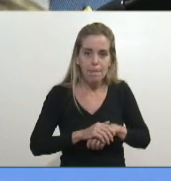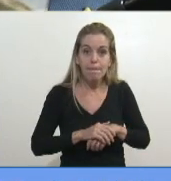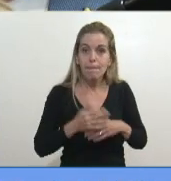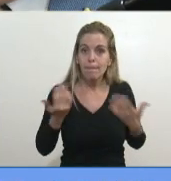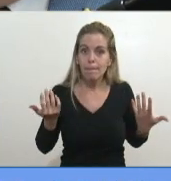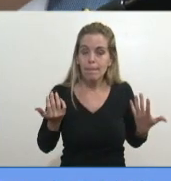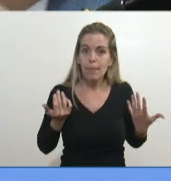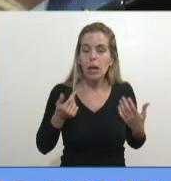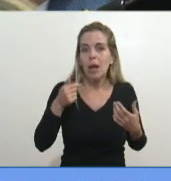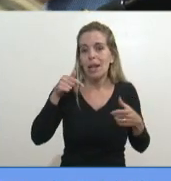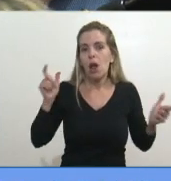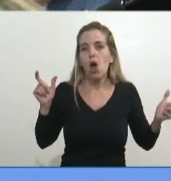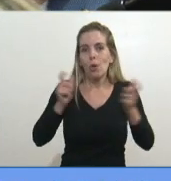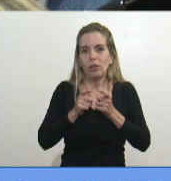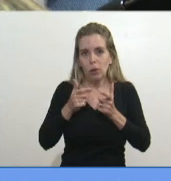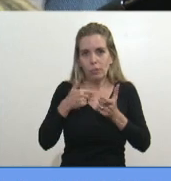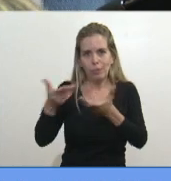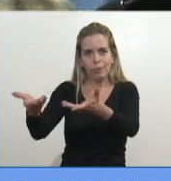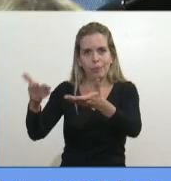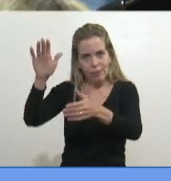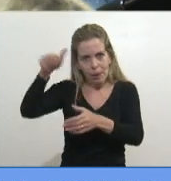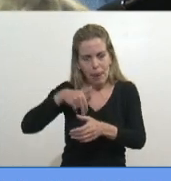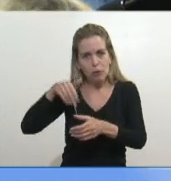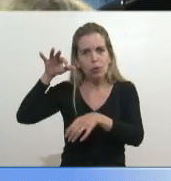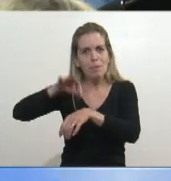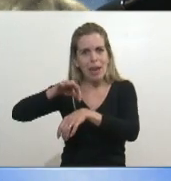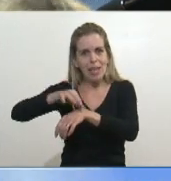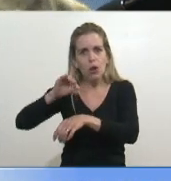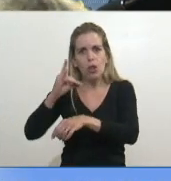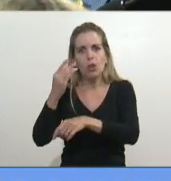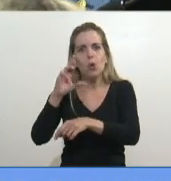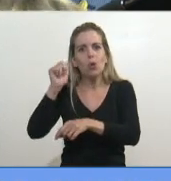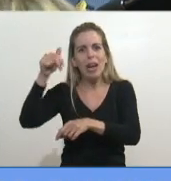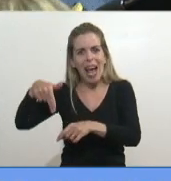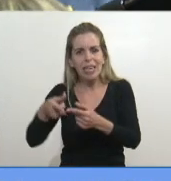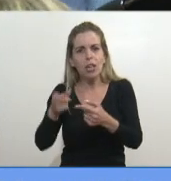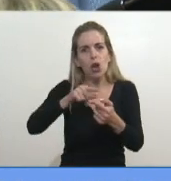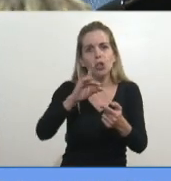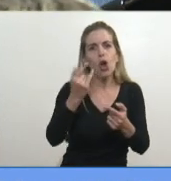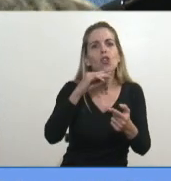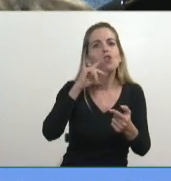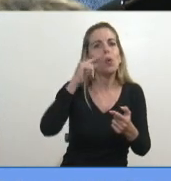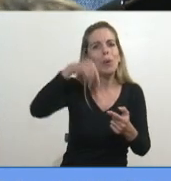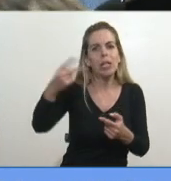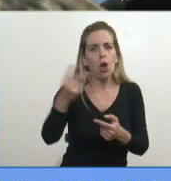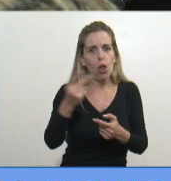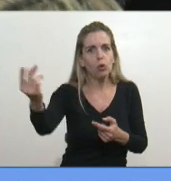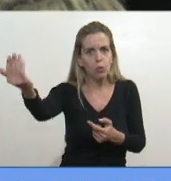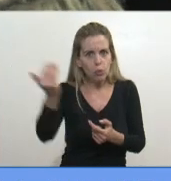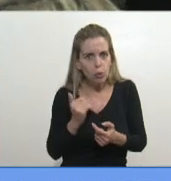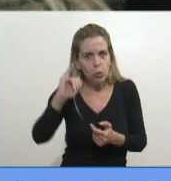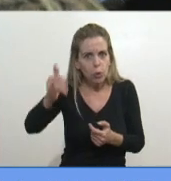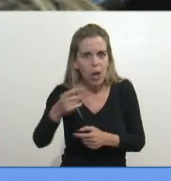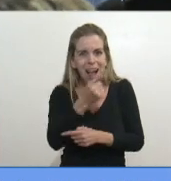comisión, al doctor Durán, y también le invitamos al doctor Dubín. Y la verdad que tuvimos unas exposiciones tremendas.